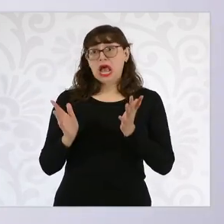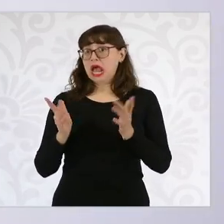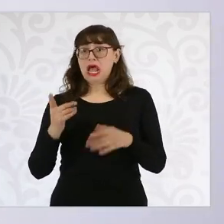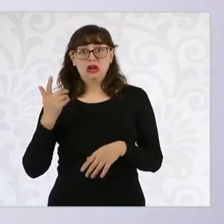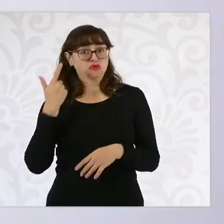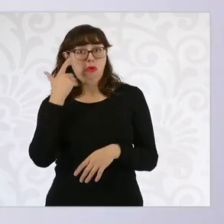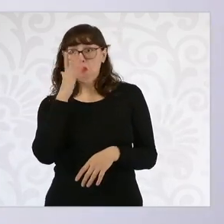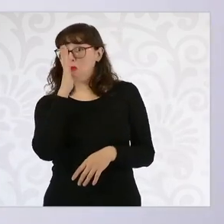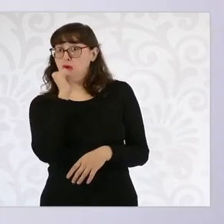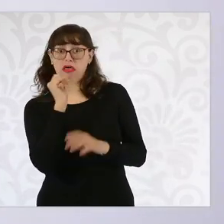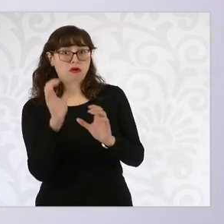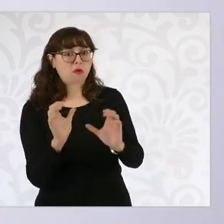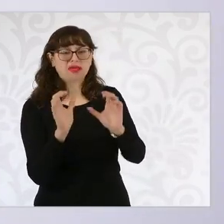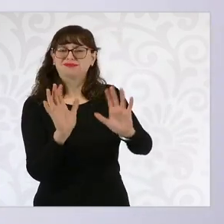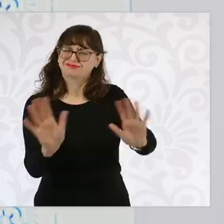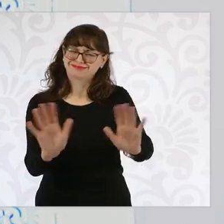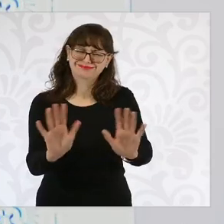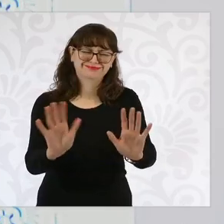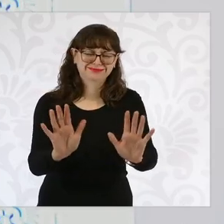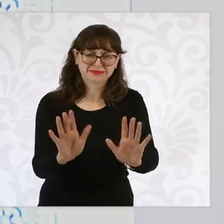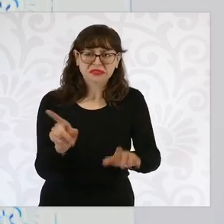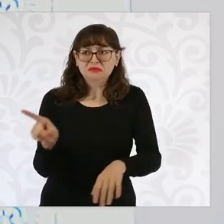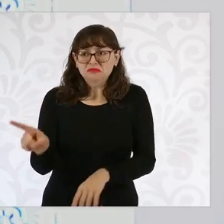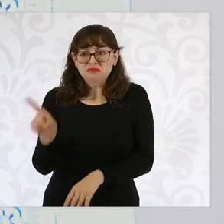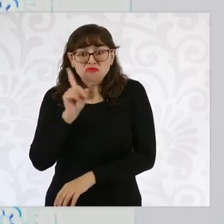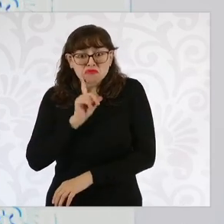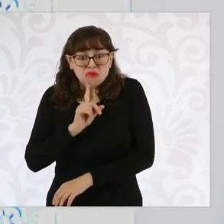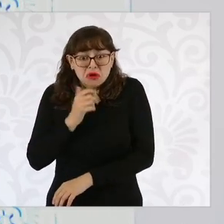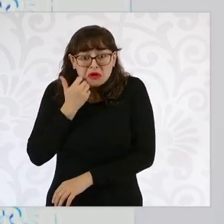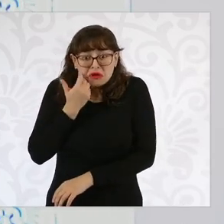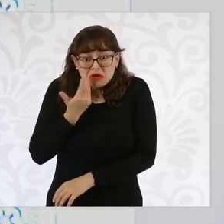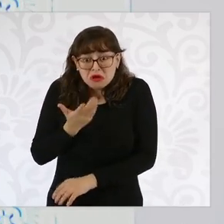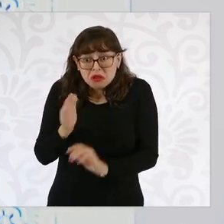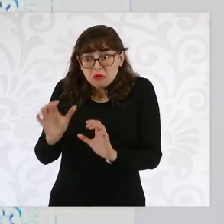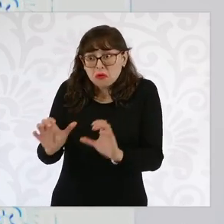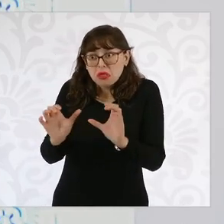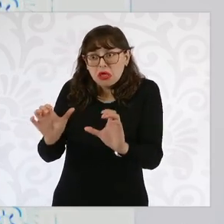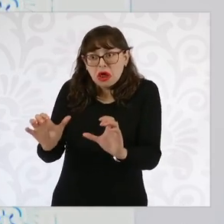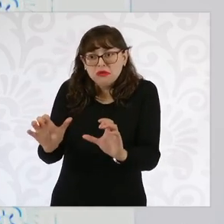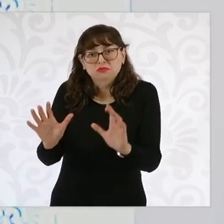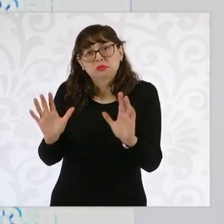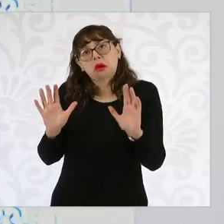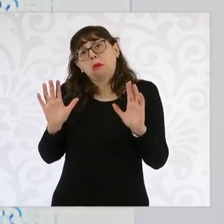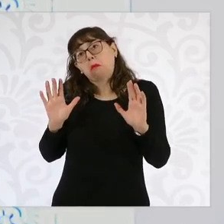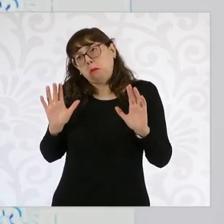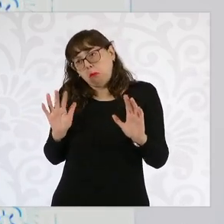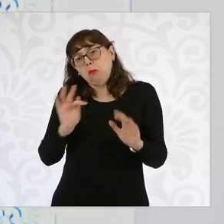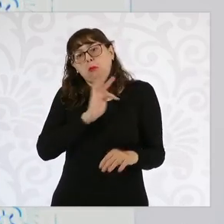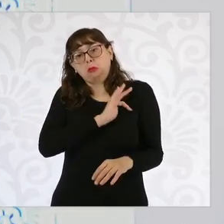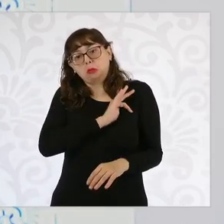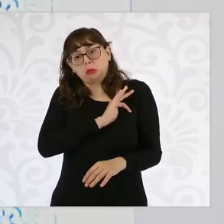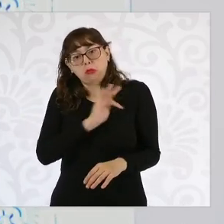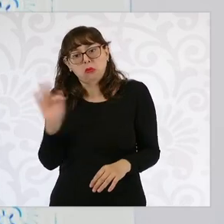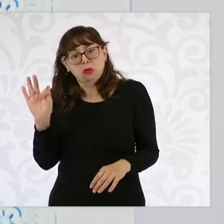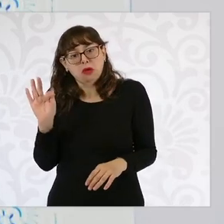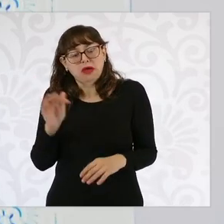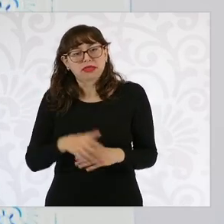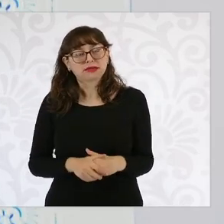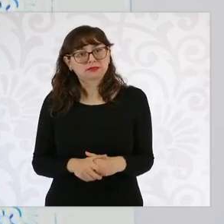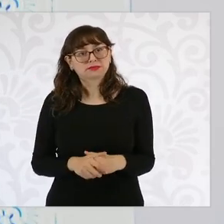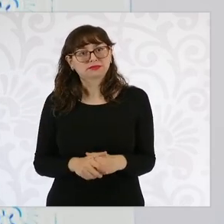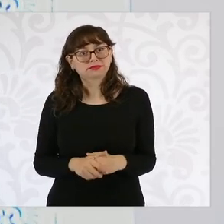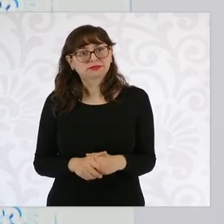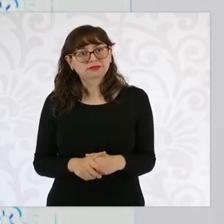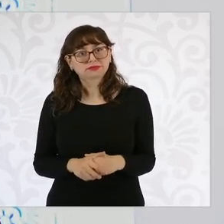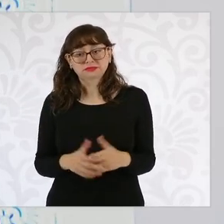voluntario obviamente. Si una mujer tiene la necesidad o el deseo de salir a trabajar, aunque tenga hijos pequeños,